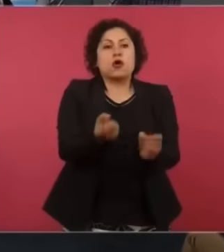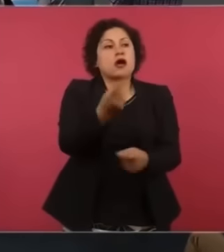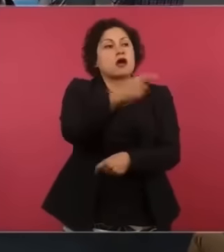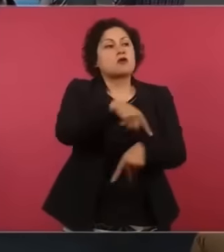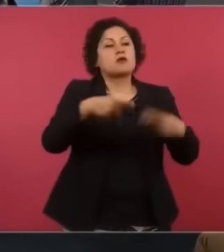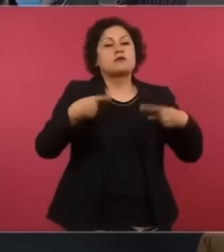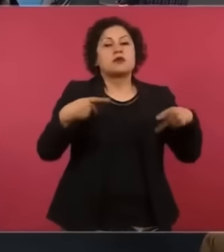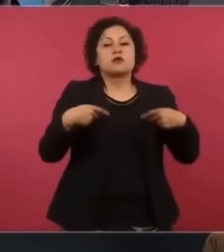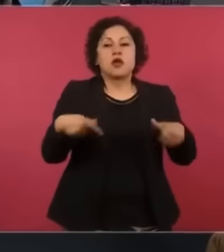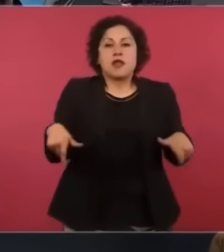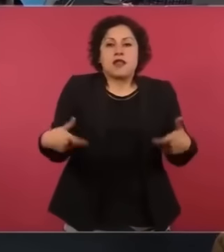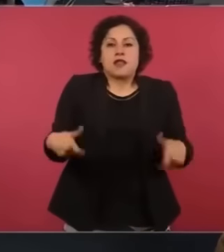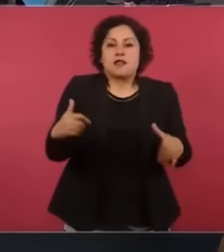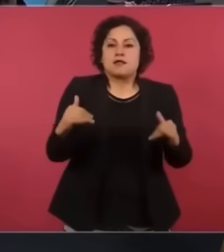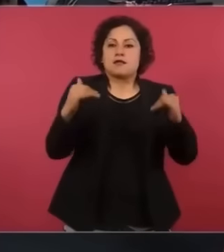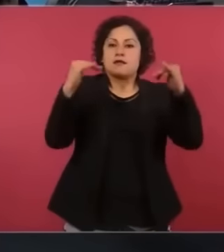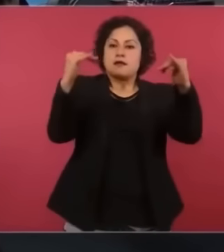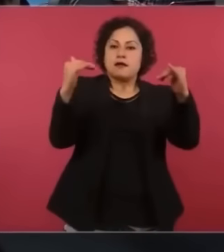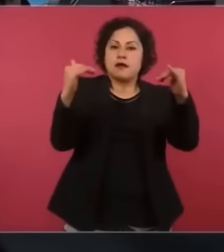potentados.